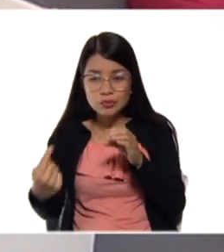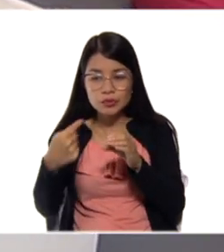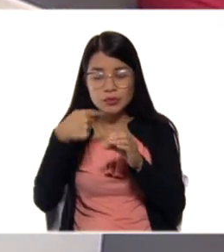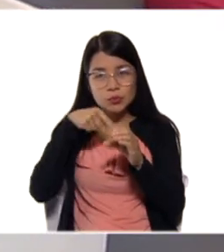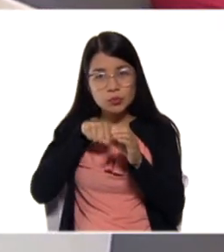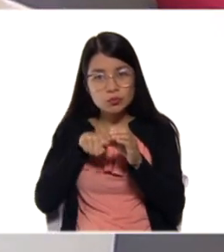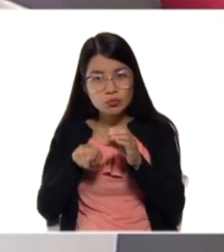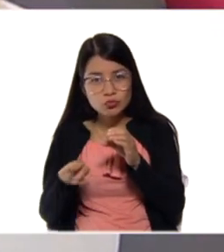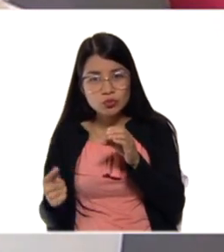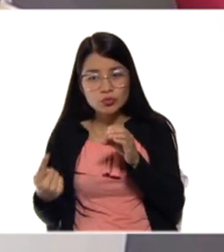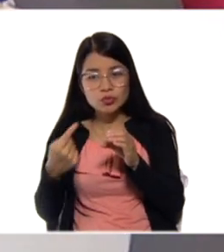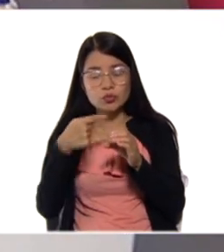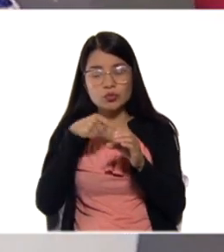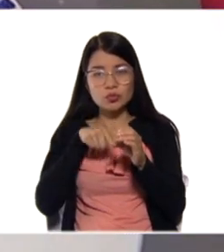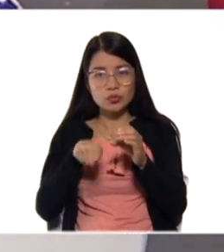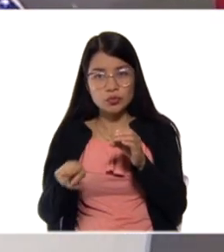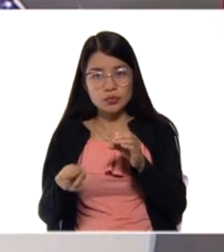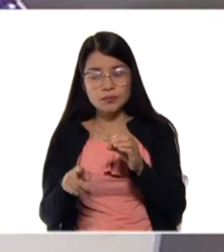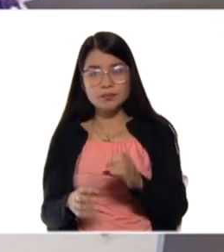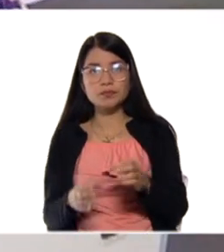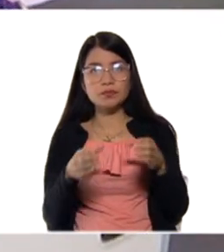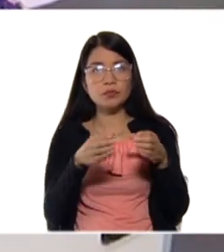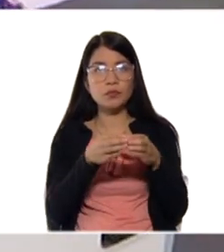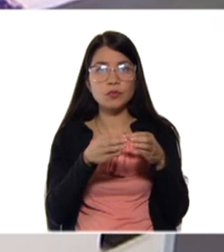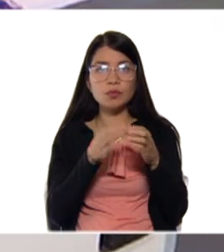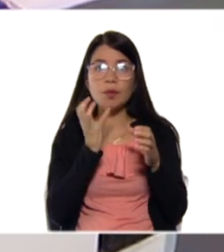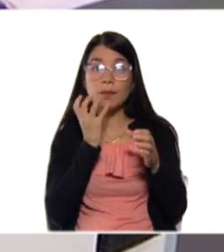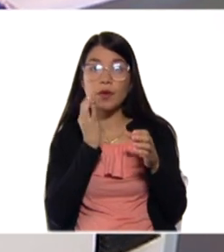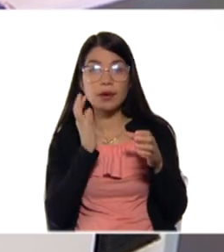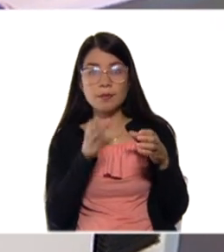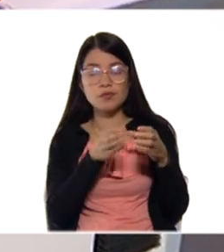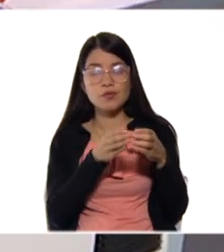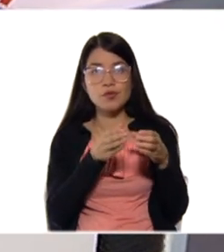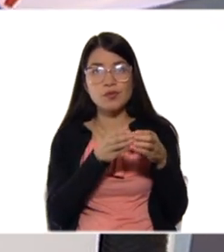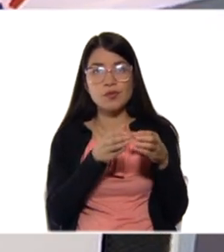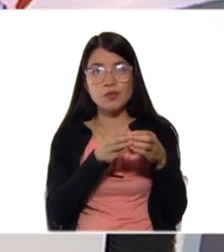supongamos que un grupo va a salir.